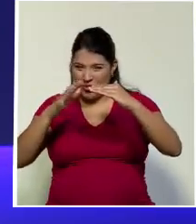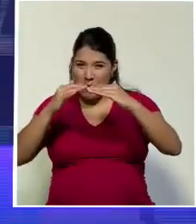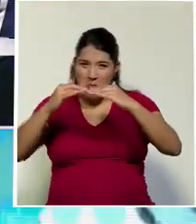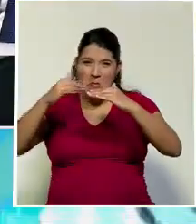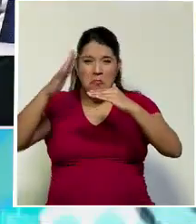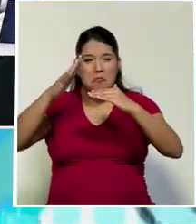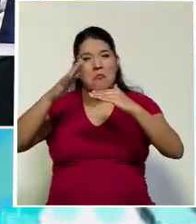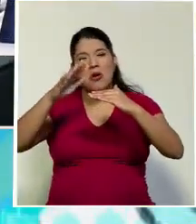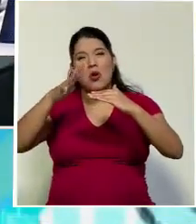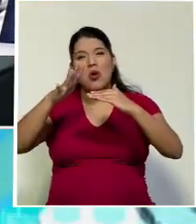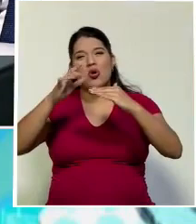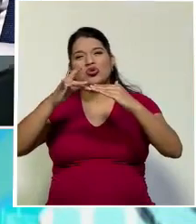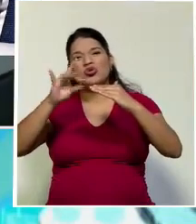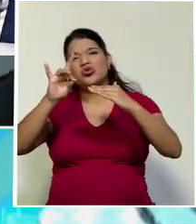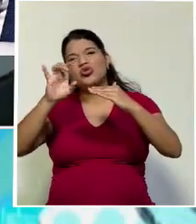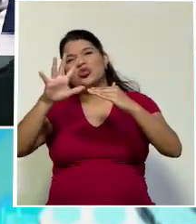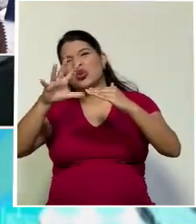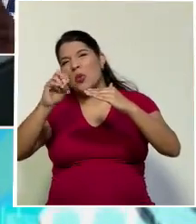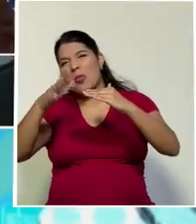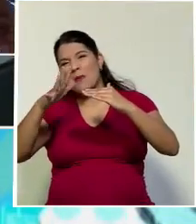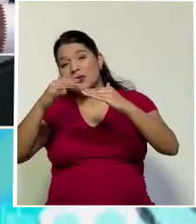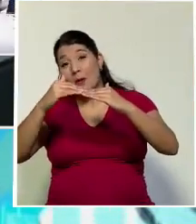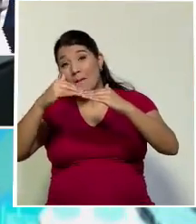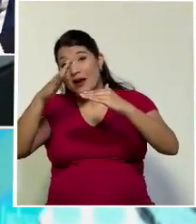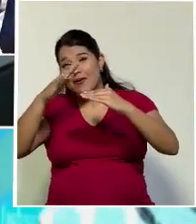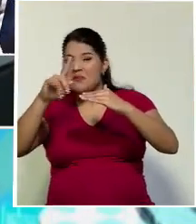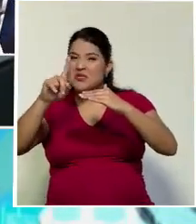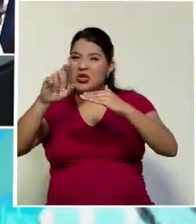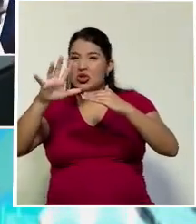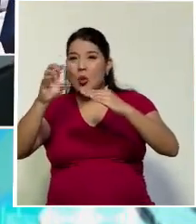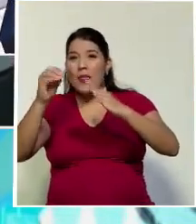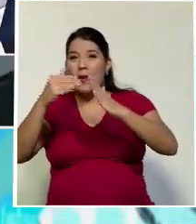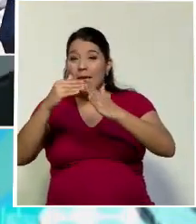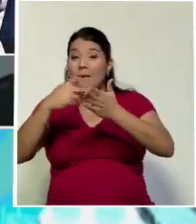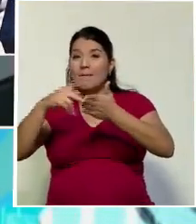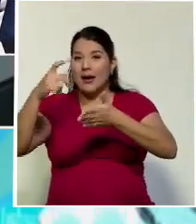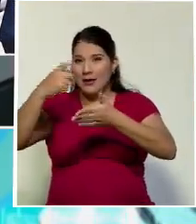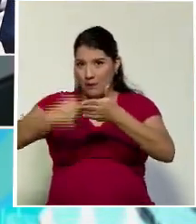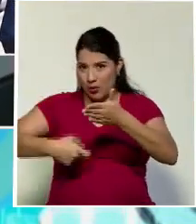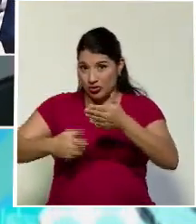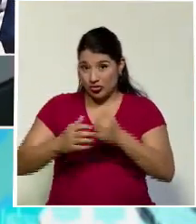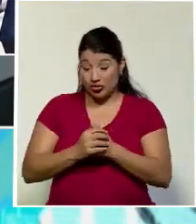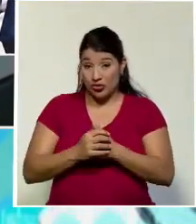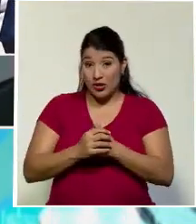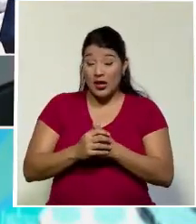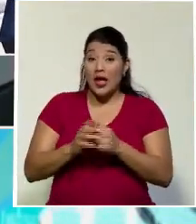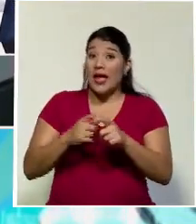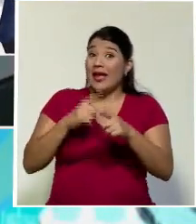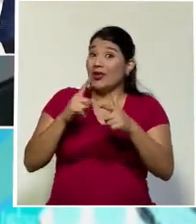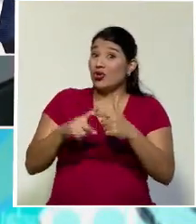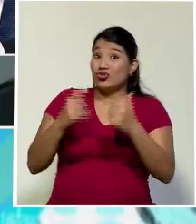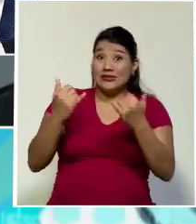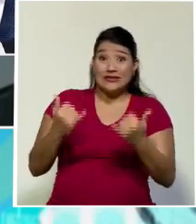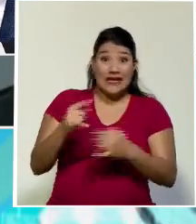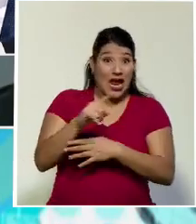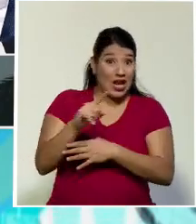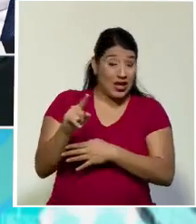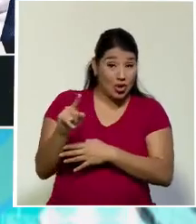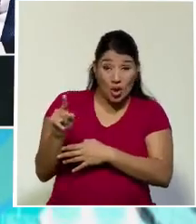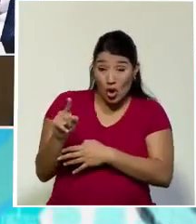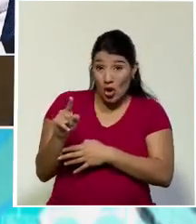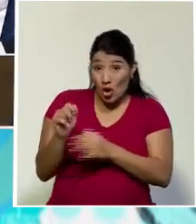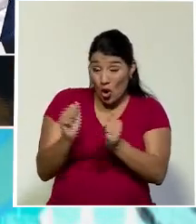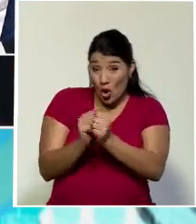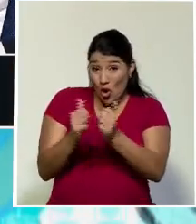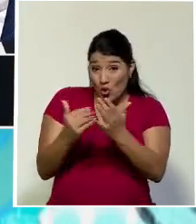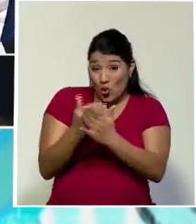.4 millones de colones, que si lo dividimos entre 12 meses, el impuesto se cobraría ya no sobre 842.000,